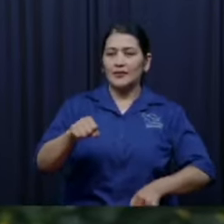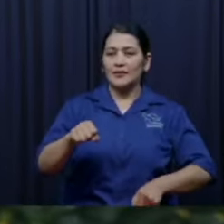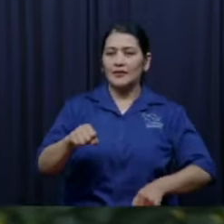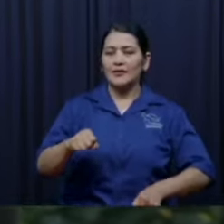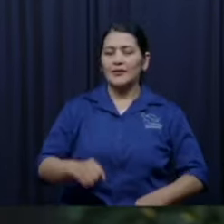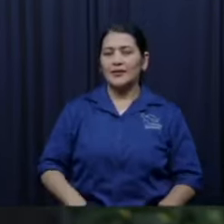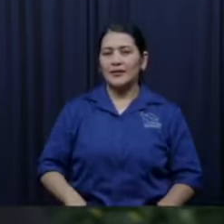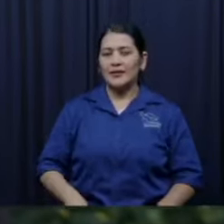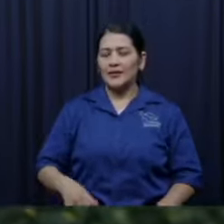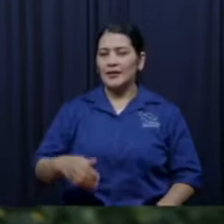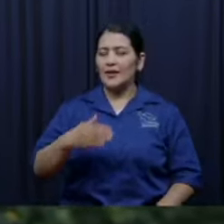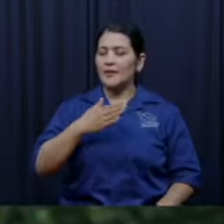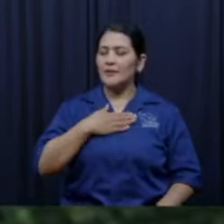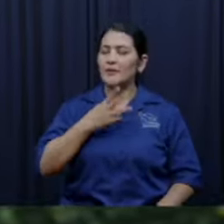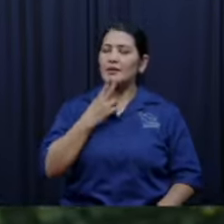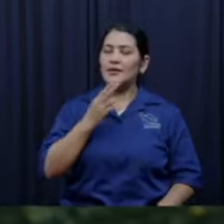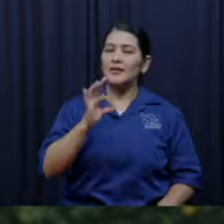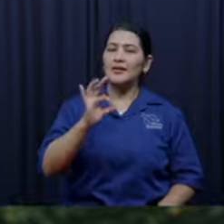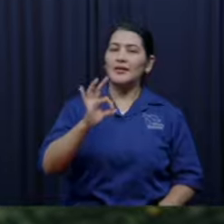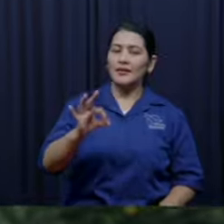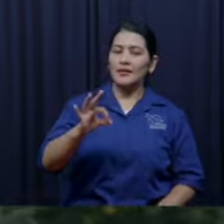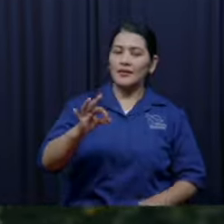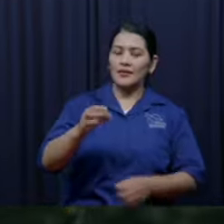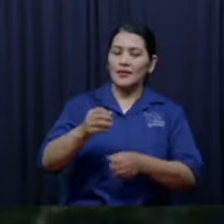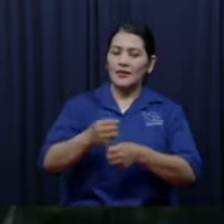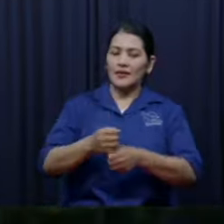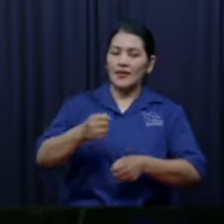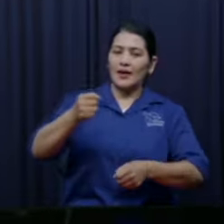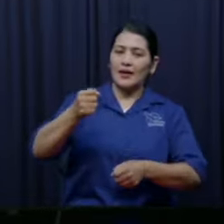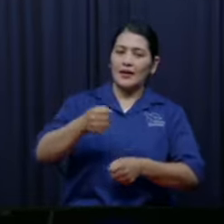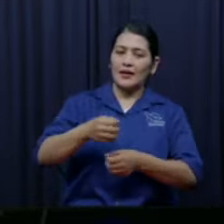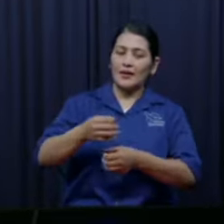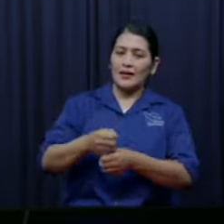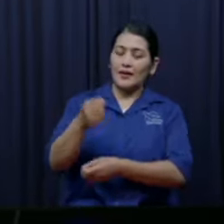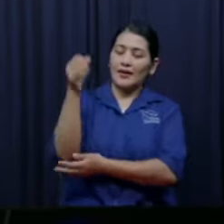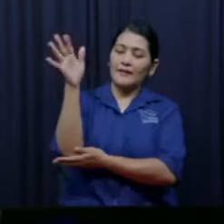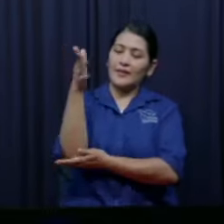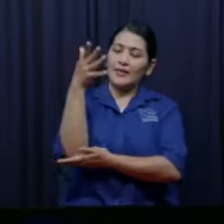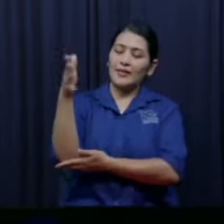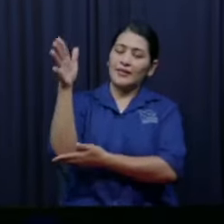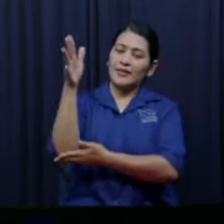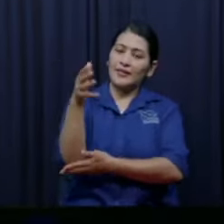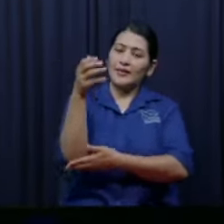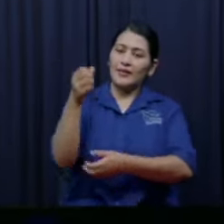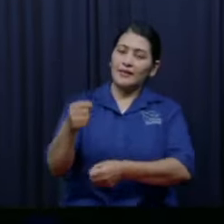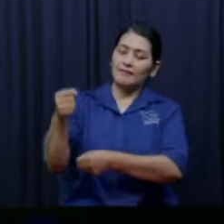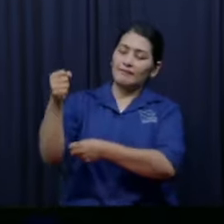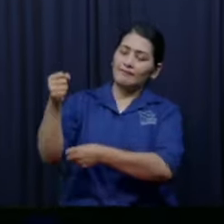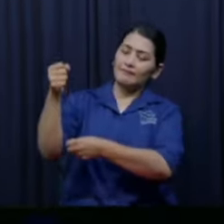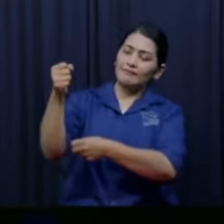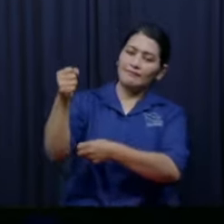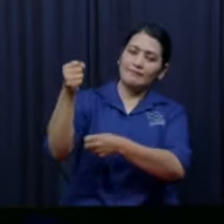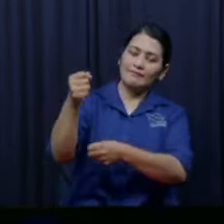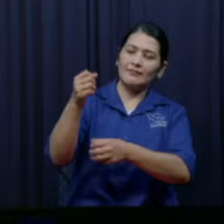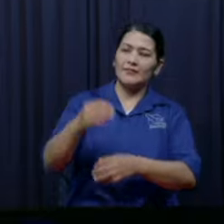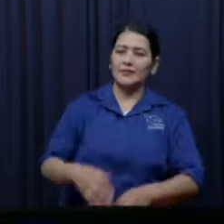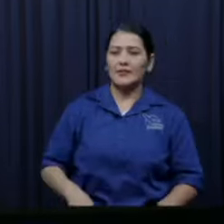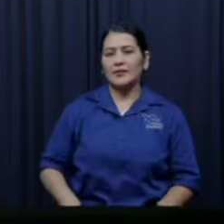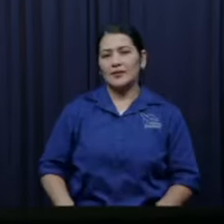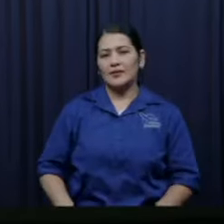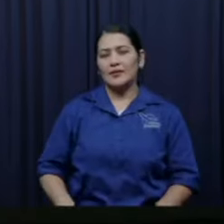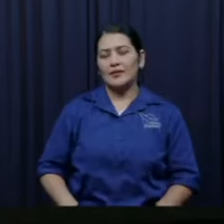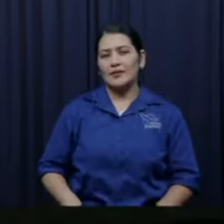pues el mío es alto le dije ese sí tiene que venir aquí aunque no se haya llevado la bandera ahí nos separamos pero no se me olvidó lo que me dijo mi hijo